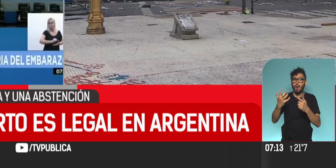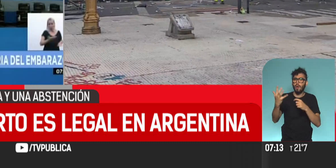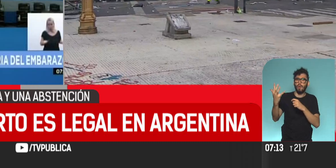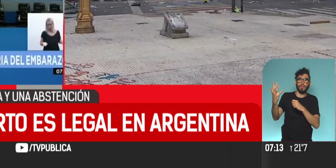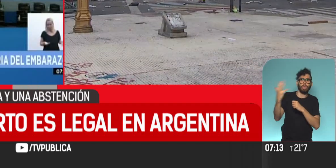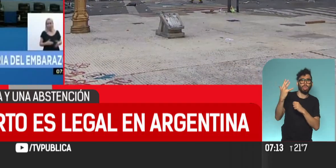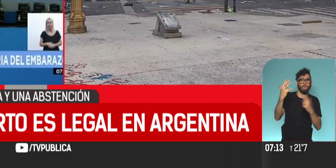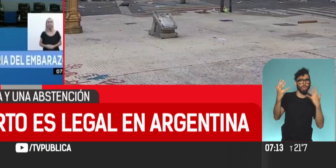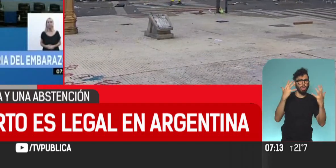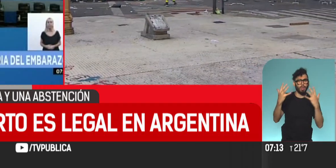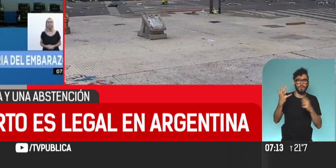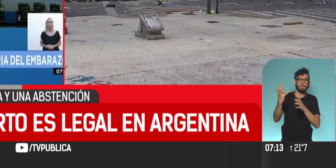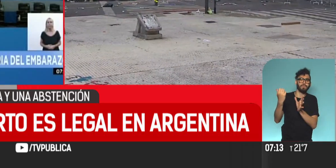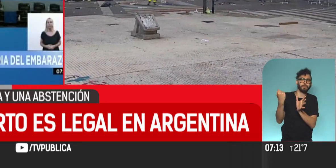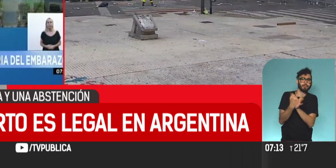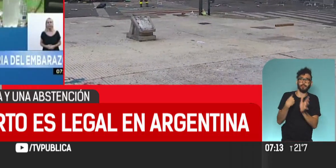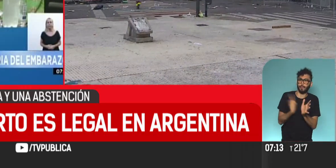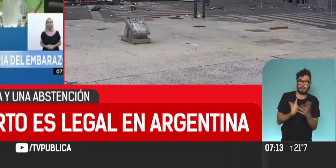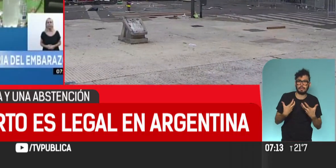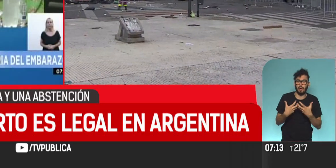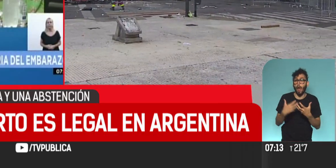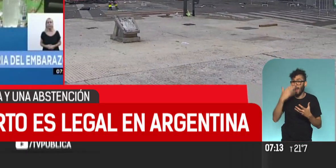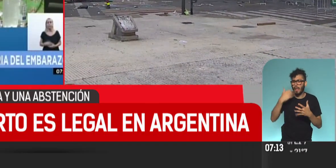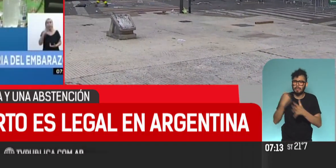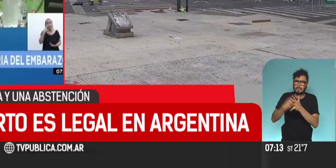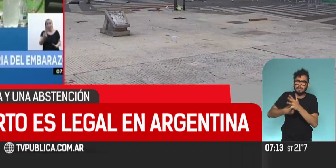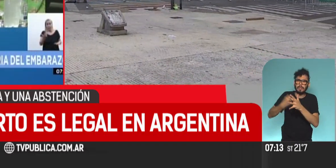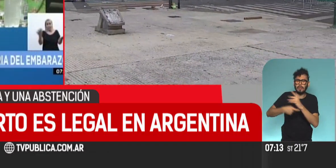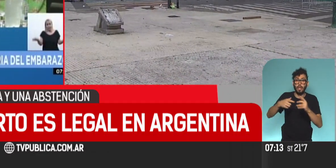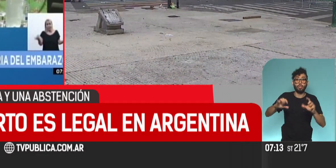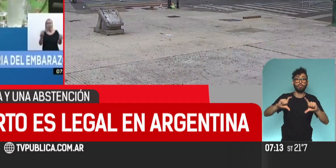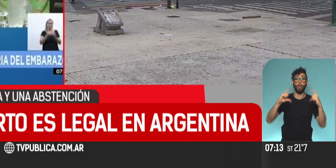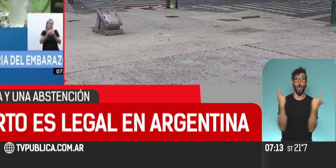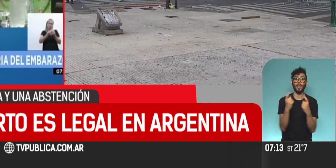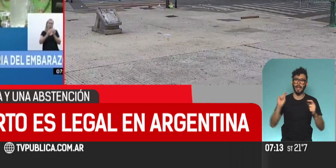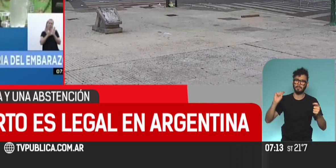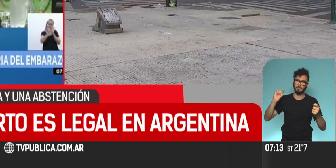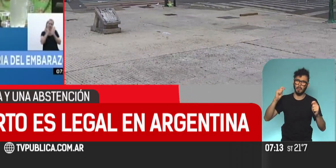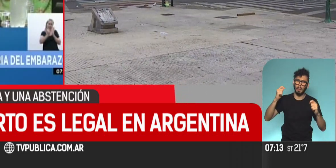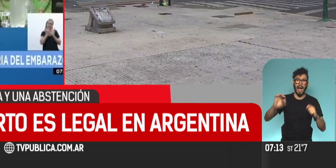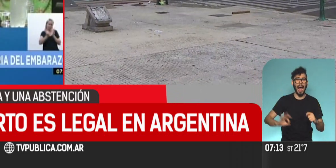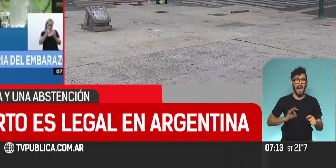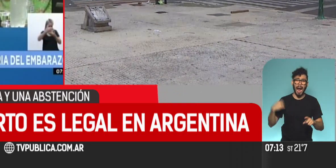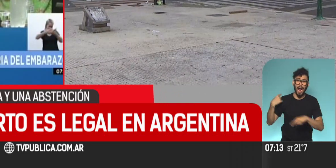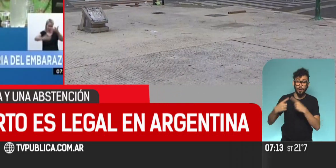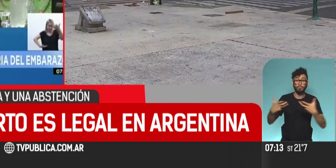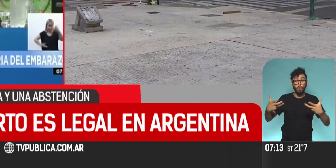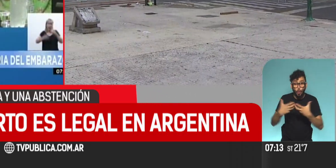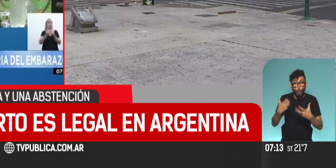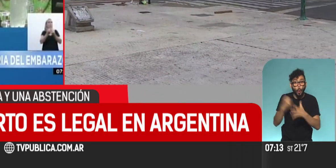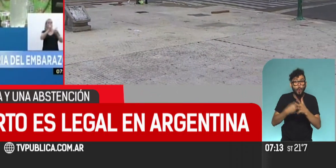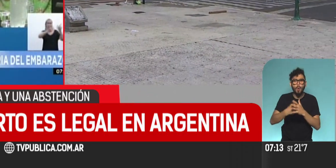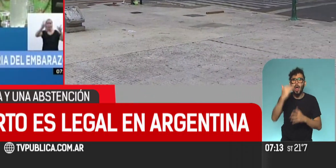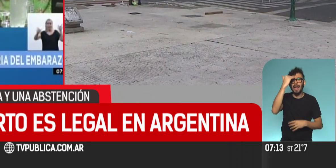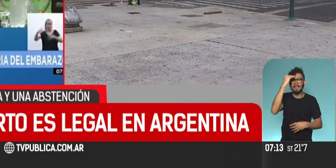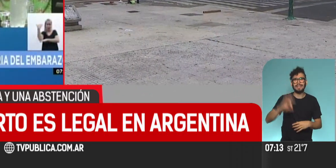que significó entonces la transformación de una sociedad a través de estos años, muchísimos años. La campaña tiene 15 años de lucha en